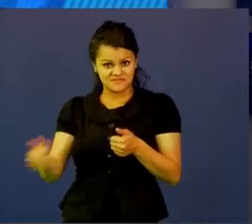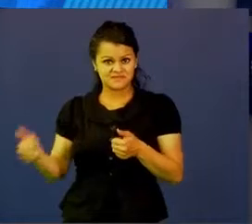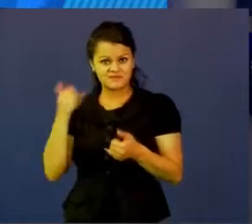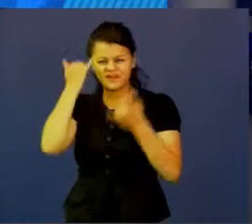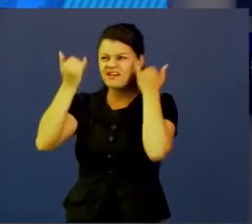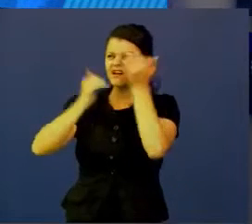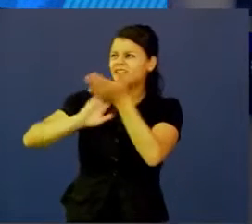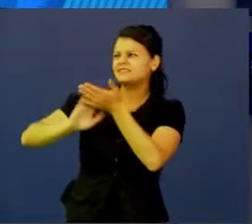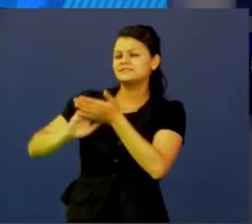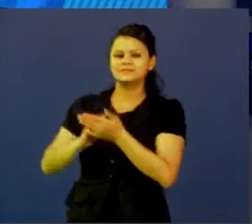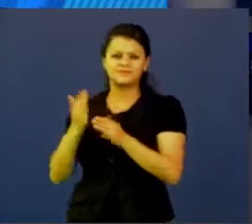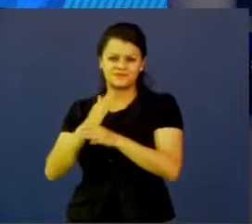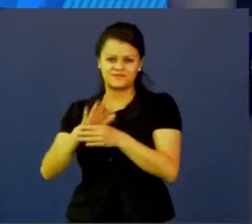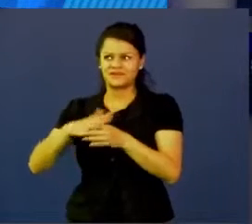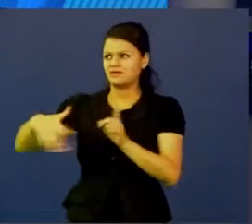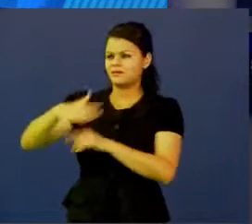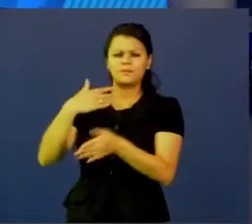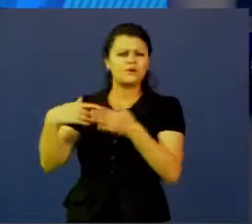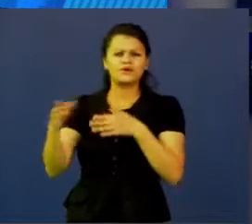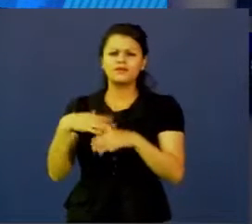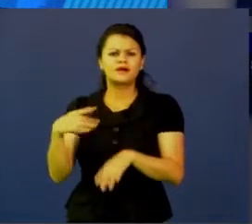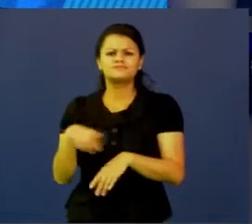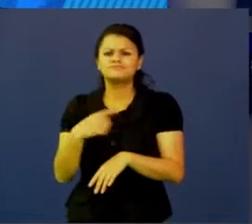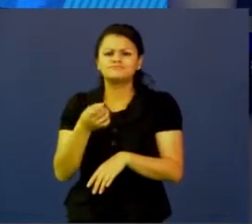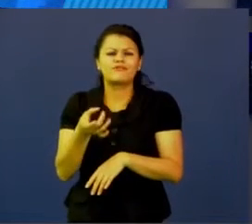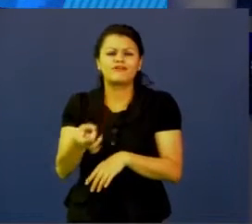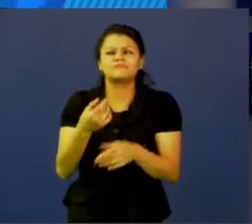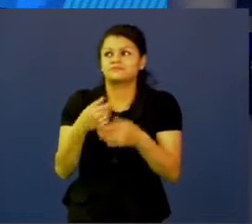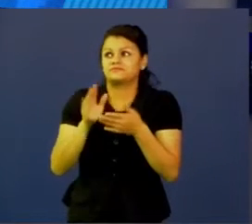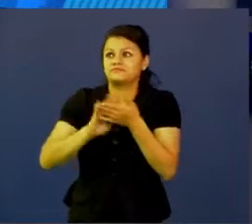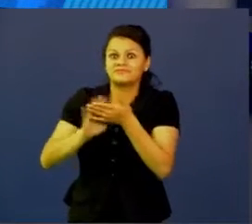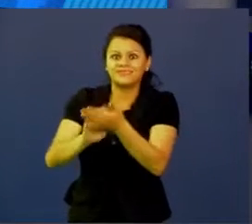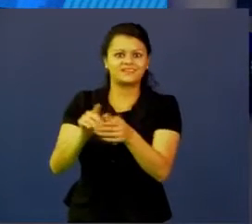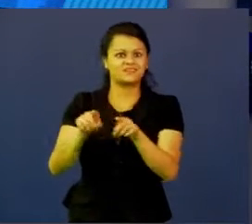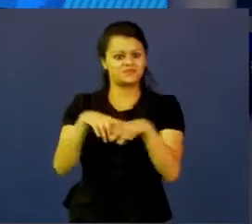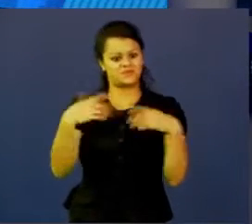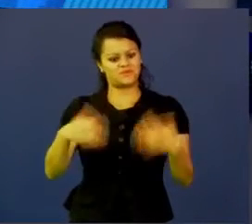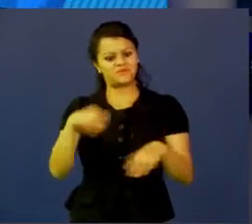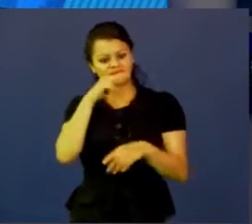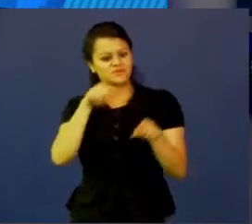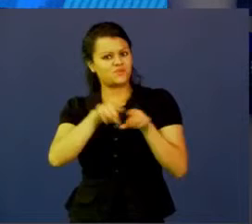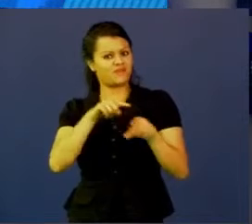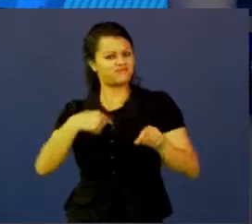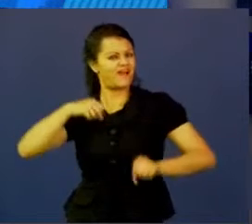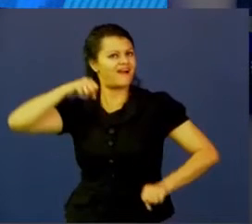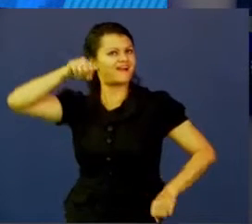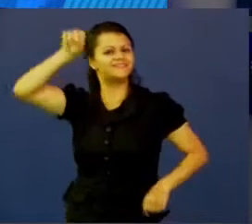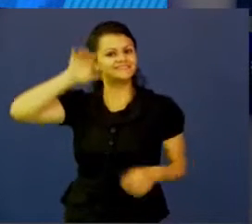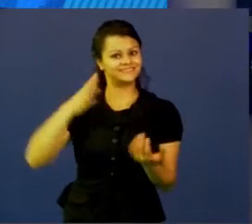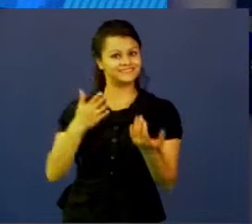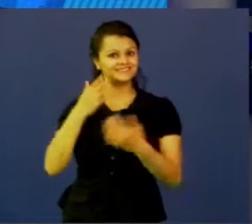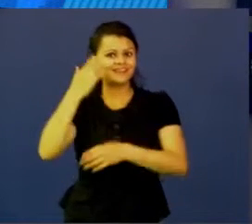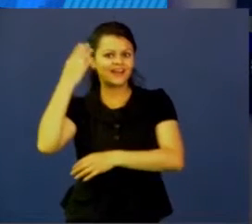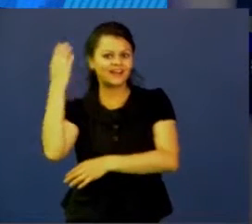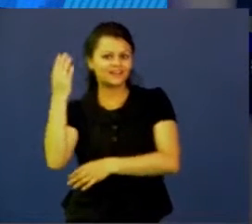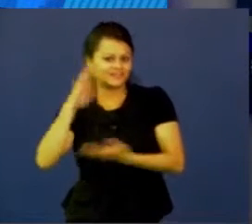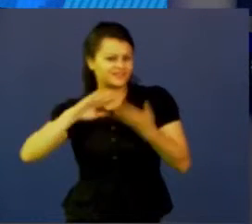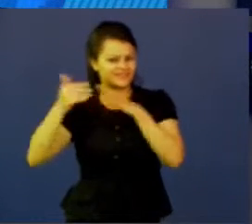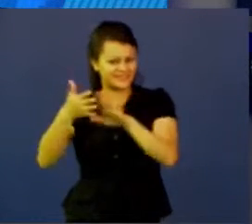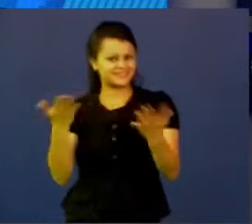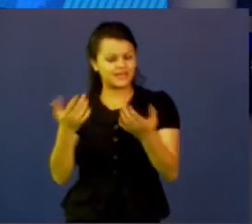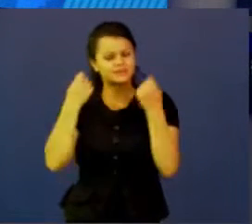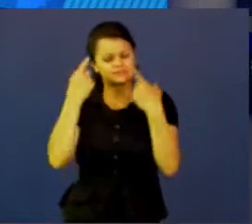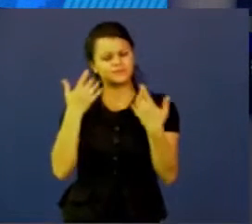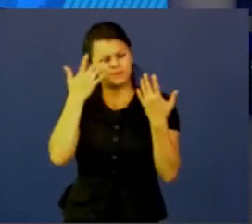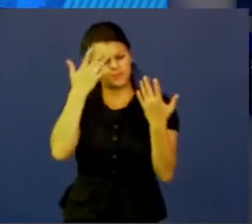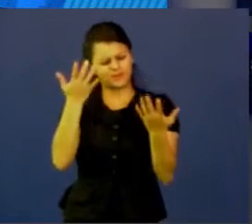contexto, si sean muy pequeños, pues empiezan a ser unos héroes en la comunidad y entienden para qué están aprendiendo, lo que están aprendiendo,